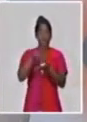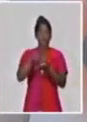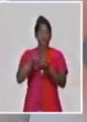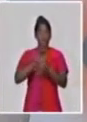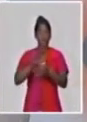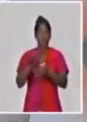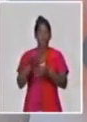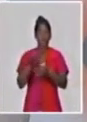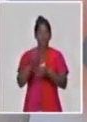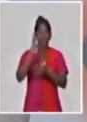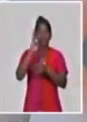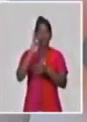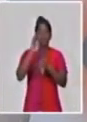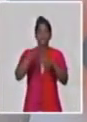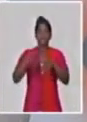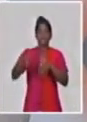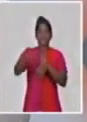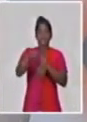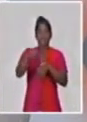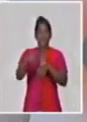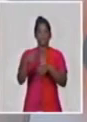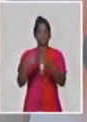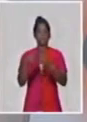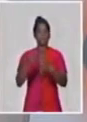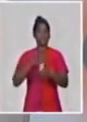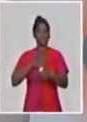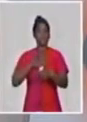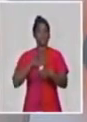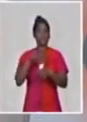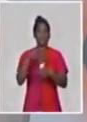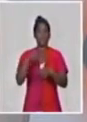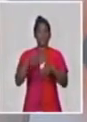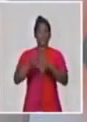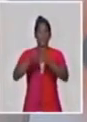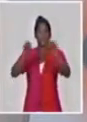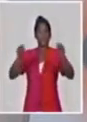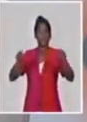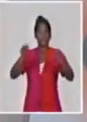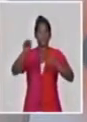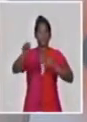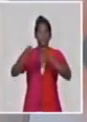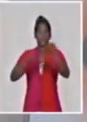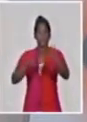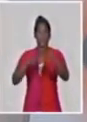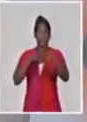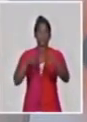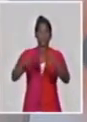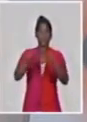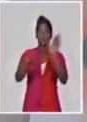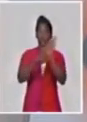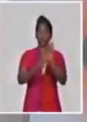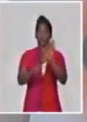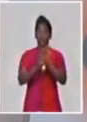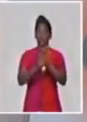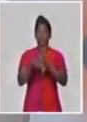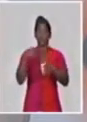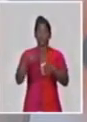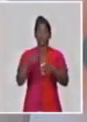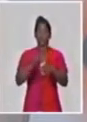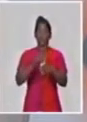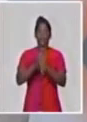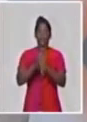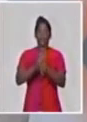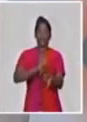de los trabajadores por cuenta propia que están en esas áreas en días alternos. Si hay 50 trabajadores por cuenta propia, van a trabajar